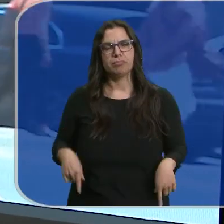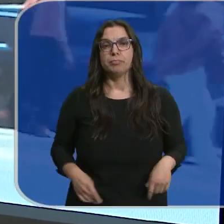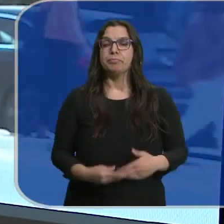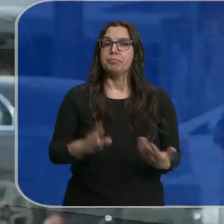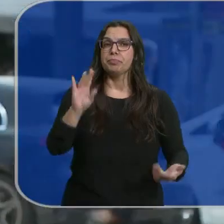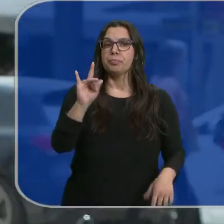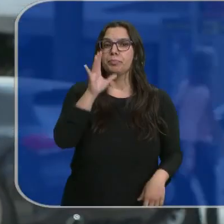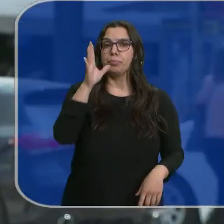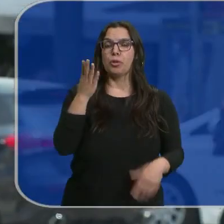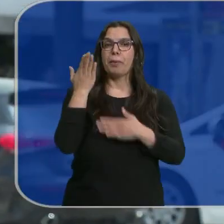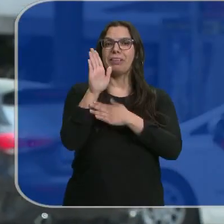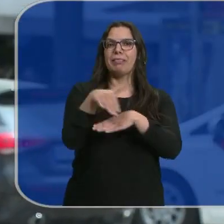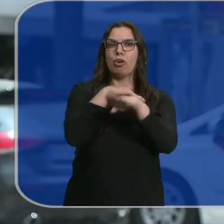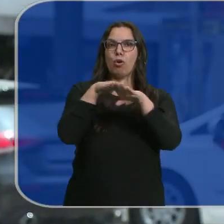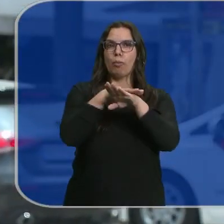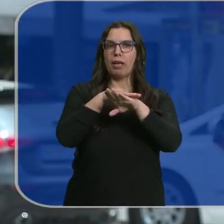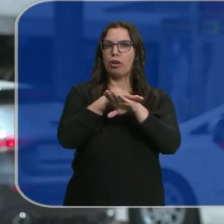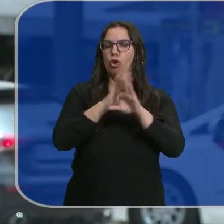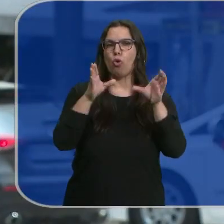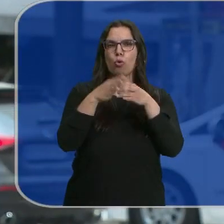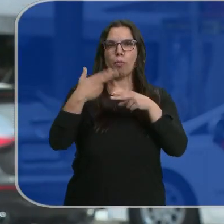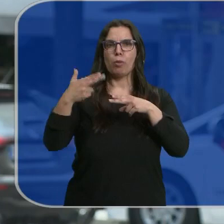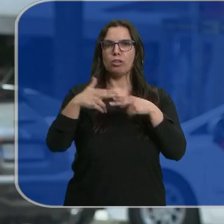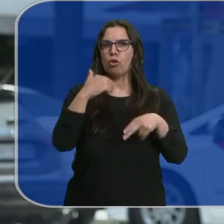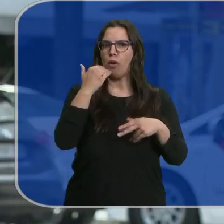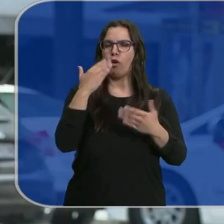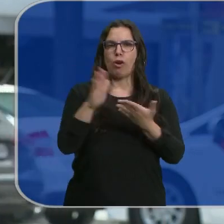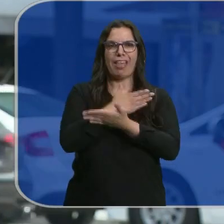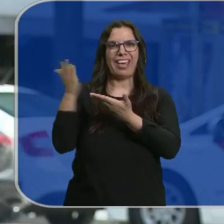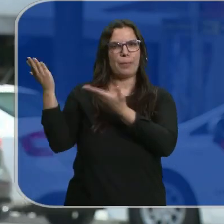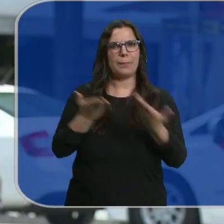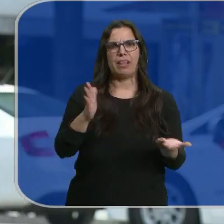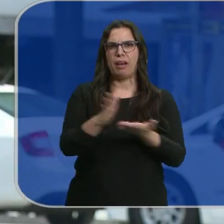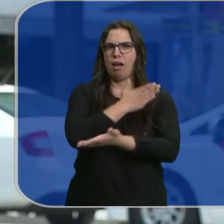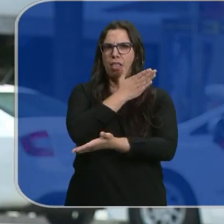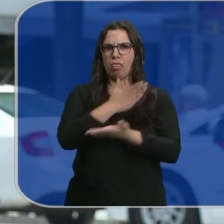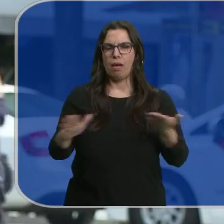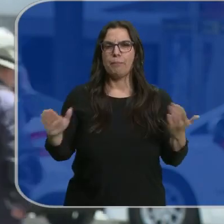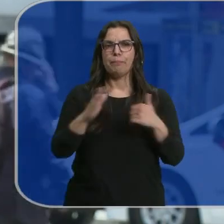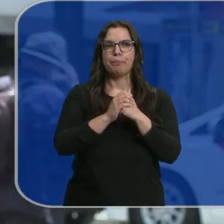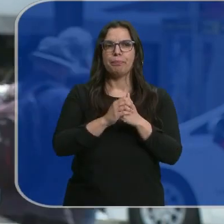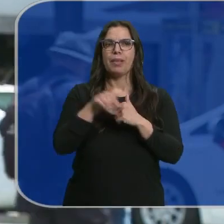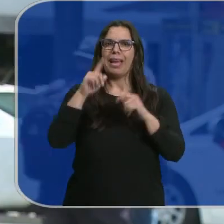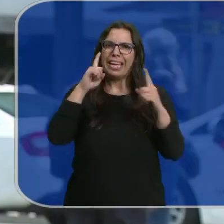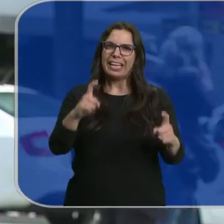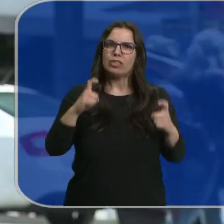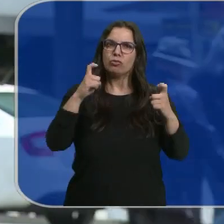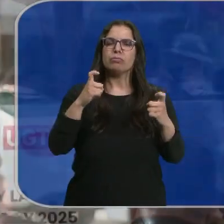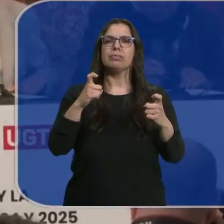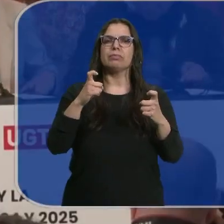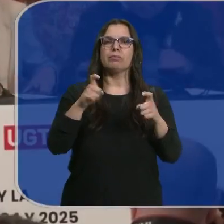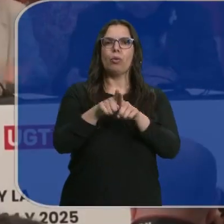Sí, es que ningún representante del gobierno ni de ningún otro grupo político han sido invitados a la firma en un esfuerzo por